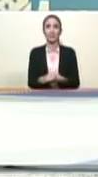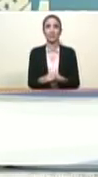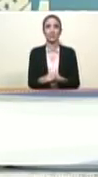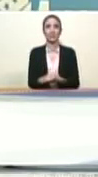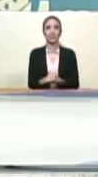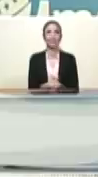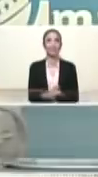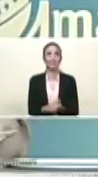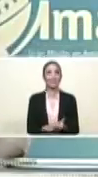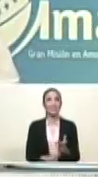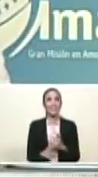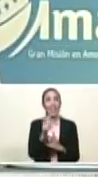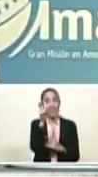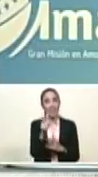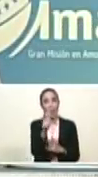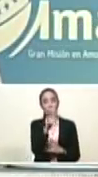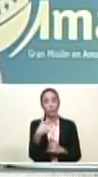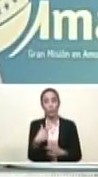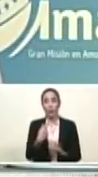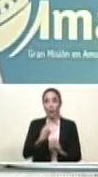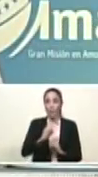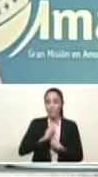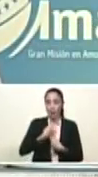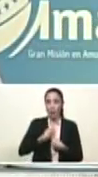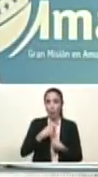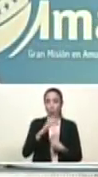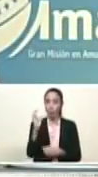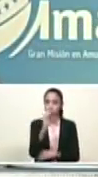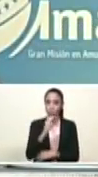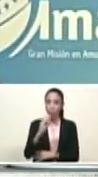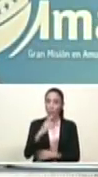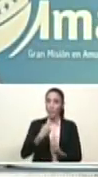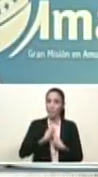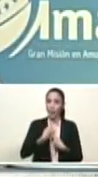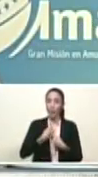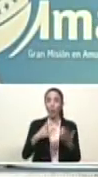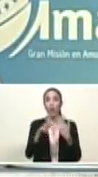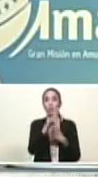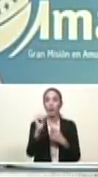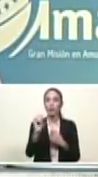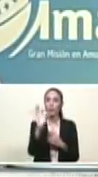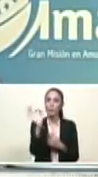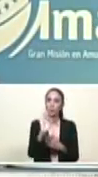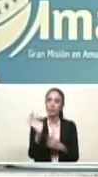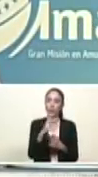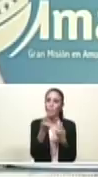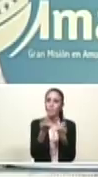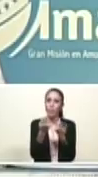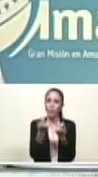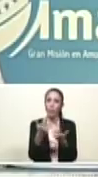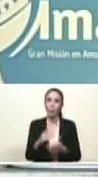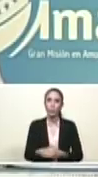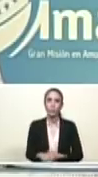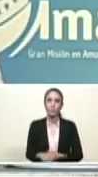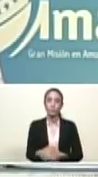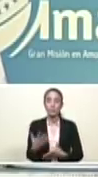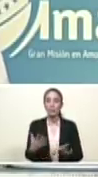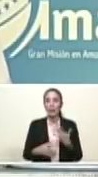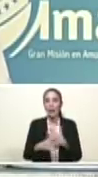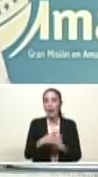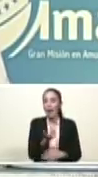estar pensionadas en Colombia, ¿qué porcentaje tienen ellos pensionados? 30%, con pensiones de hambre,